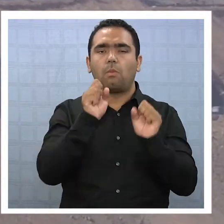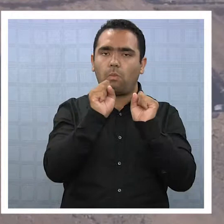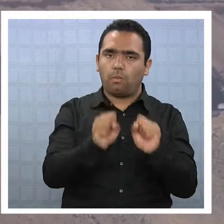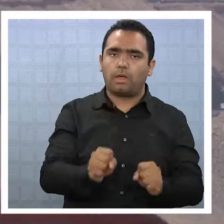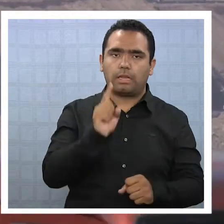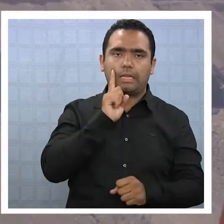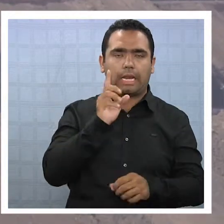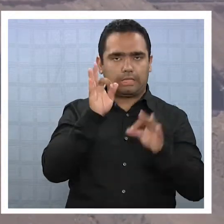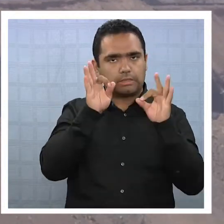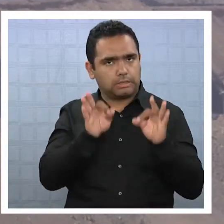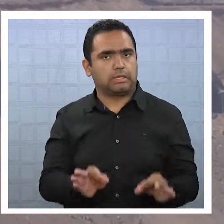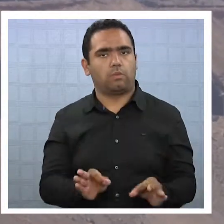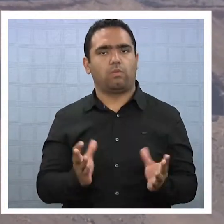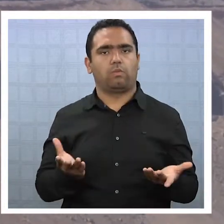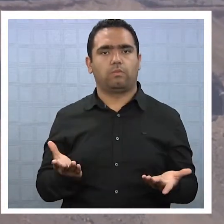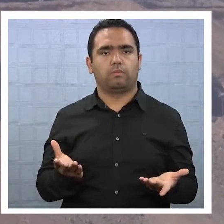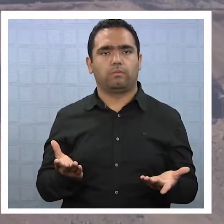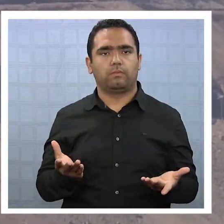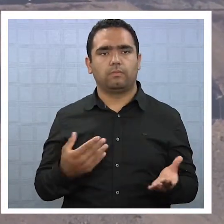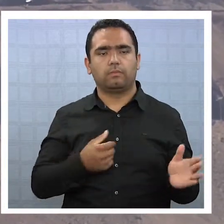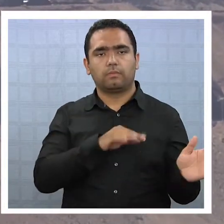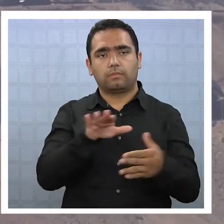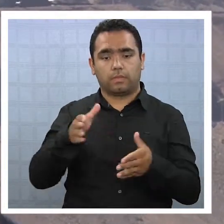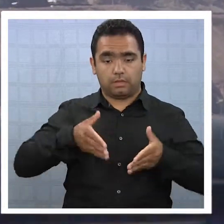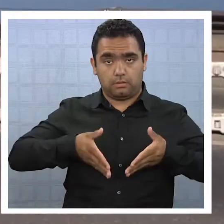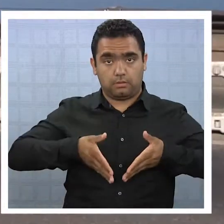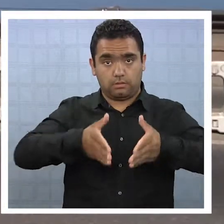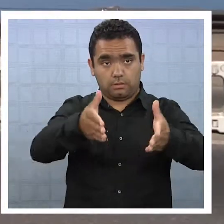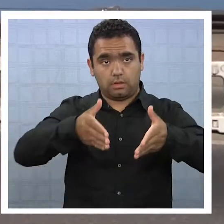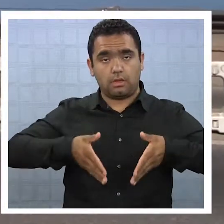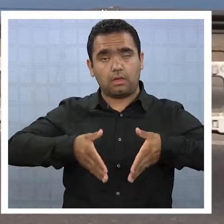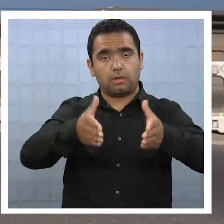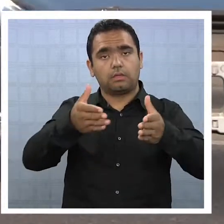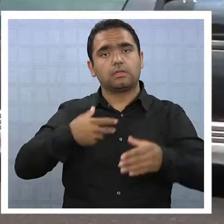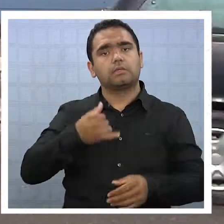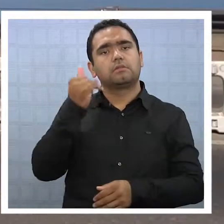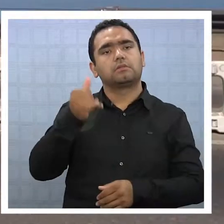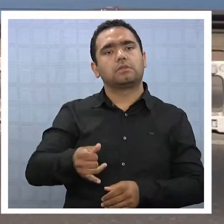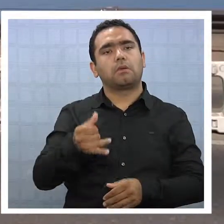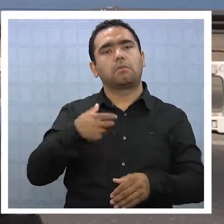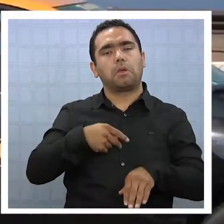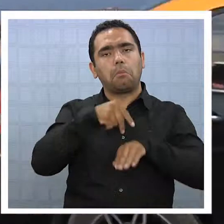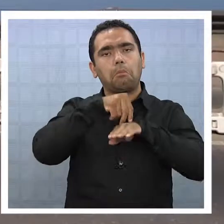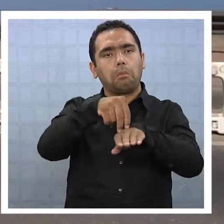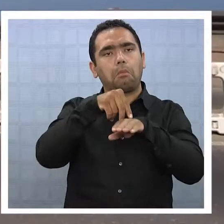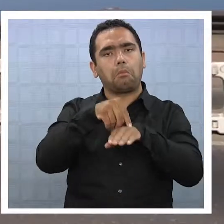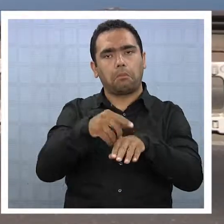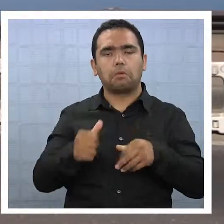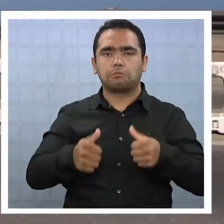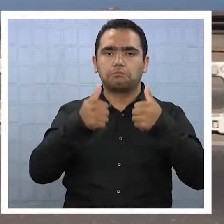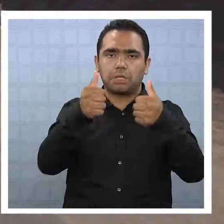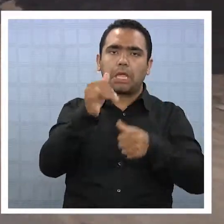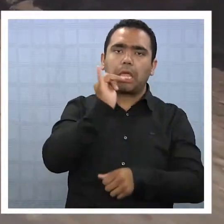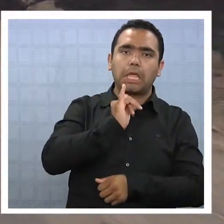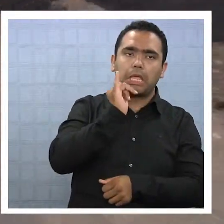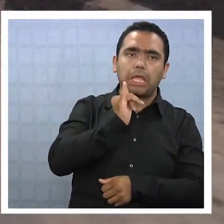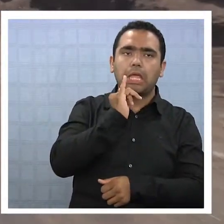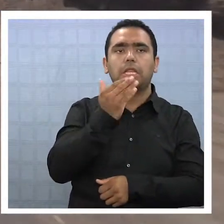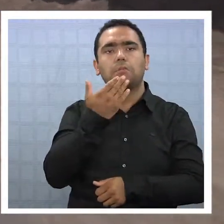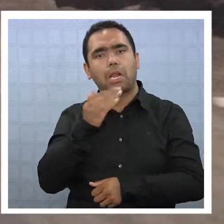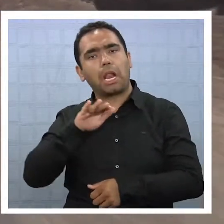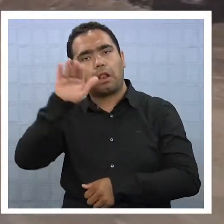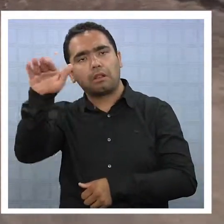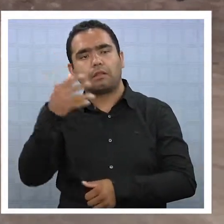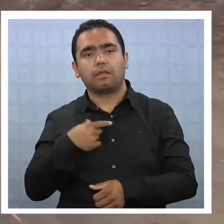más segura. Si bien la ruta en circunstancias normales presta un servicio adecuado para el desplazamiento entre Iquique y Altospicio, en caso de